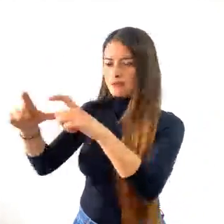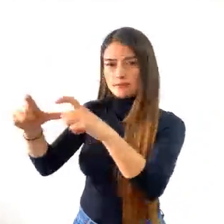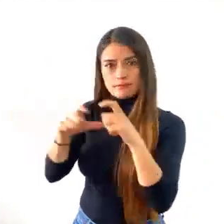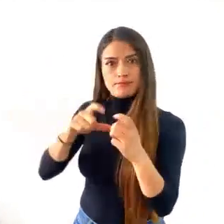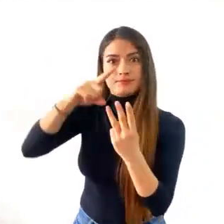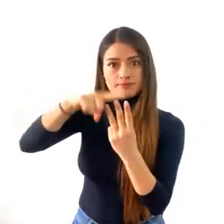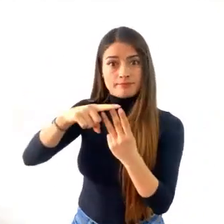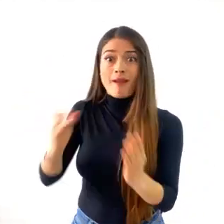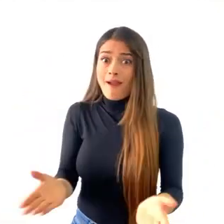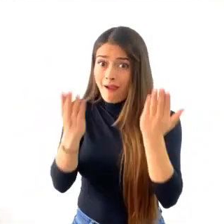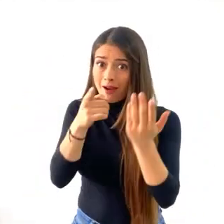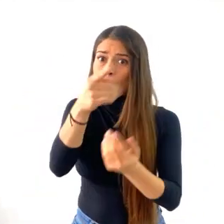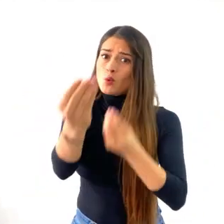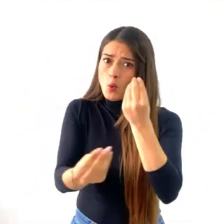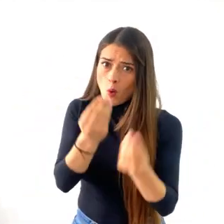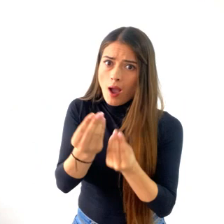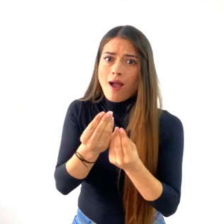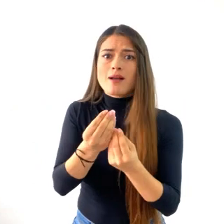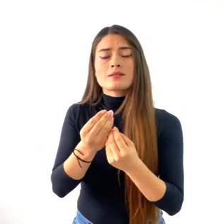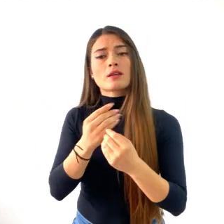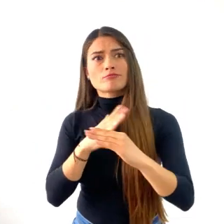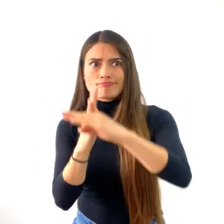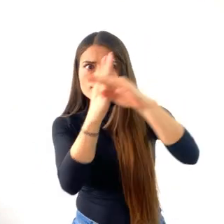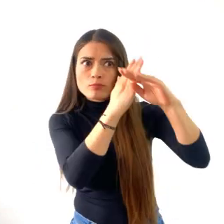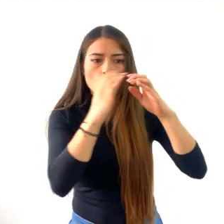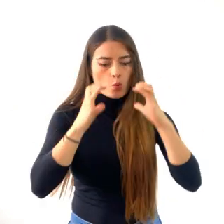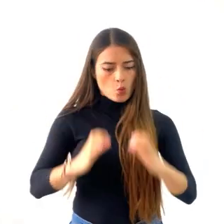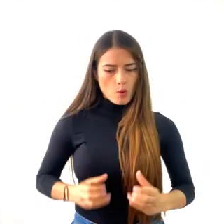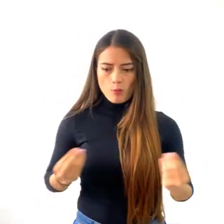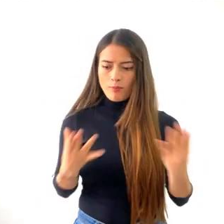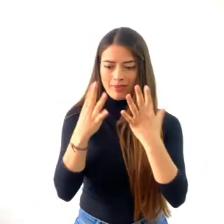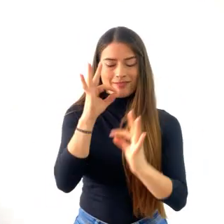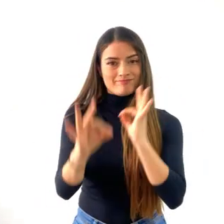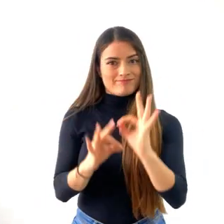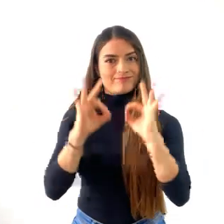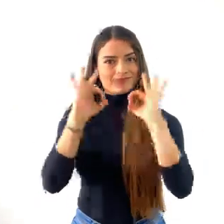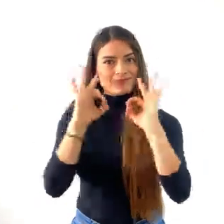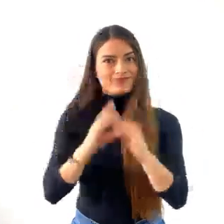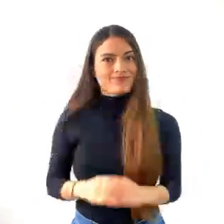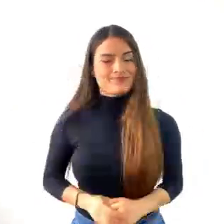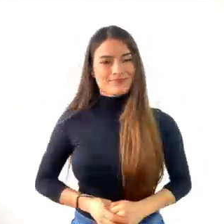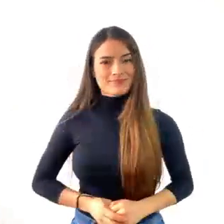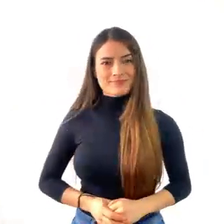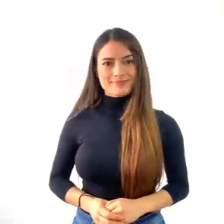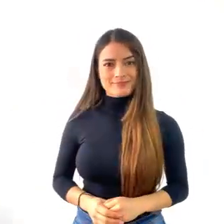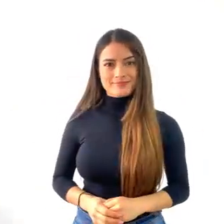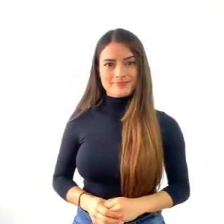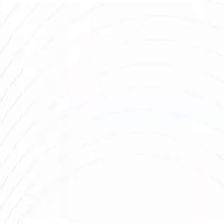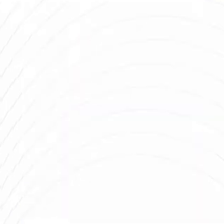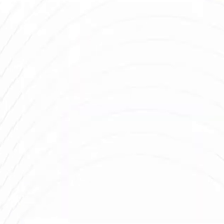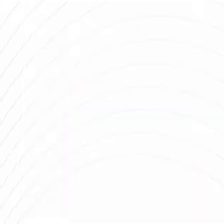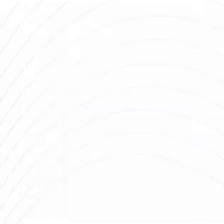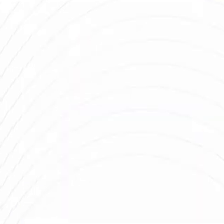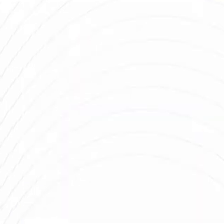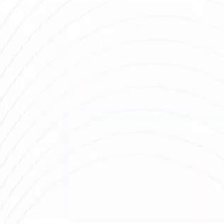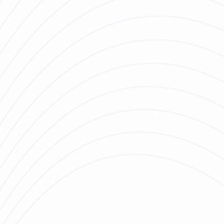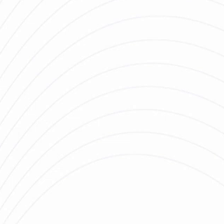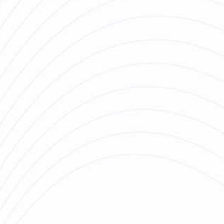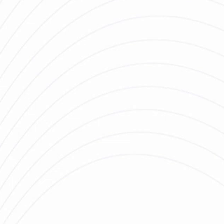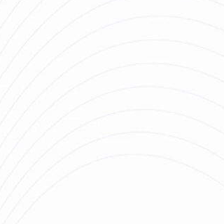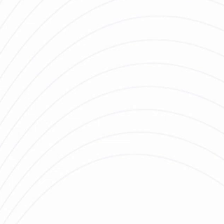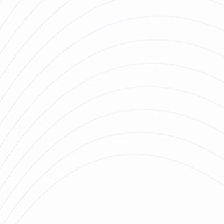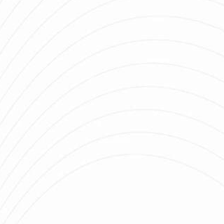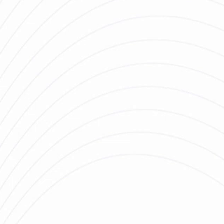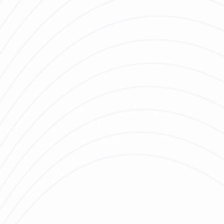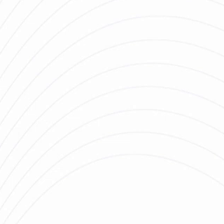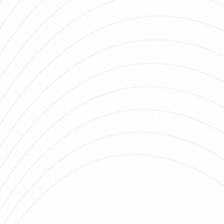listo, dirígete al organismo de tránsito de tu ciudad para realizar el trámite de renovación de la licencia de conducción. Renueva ya